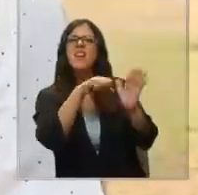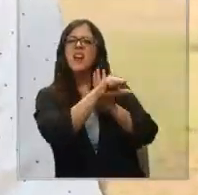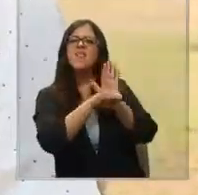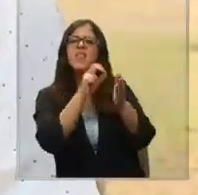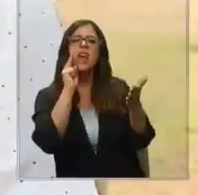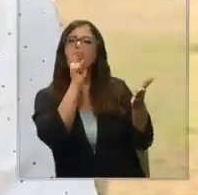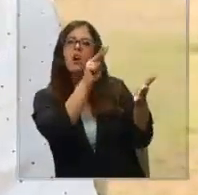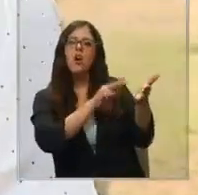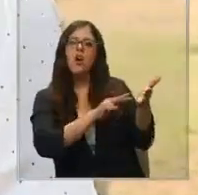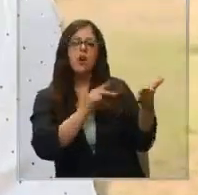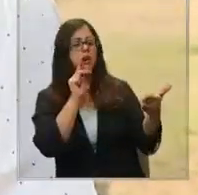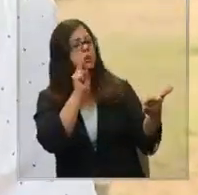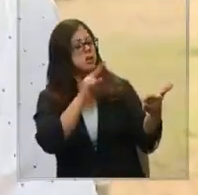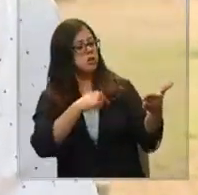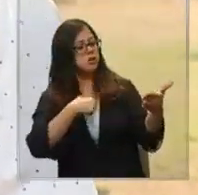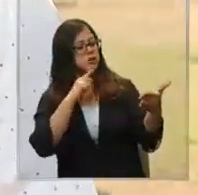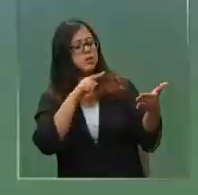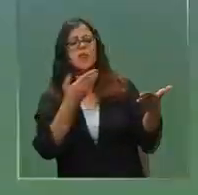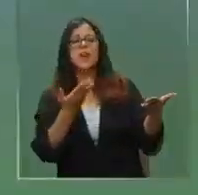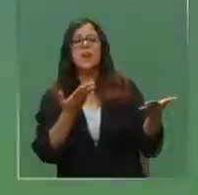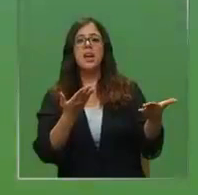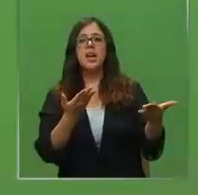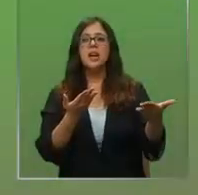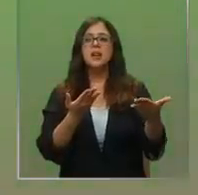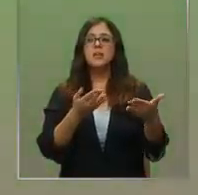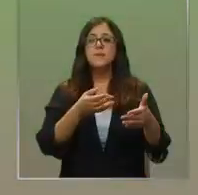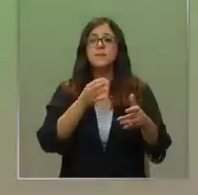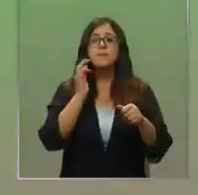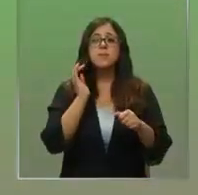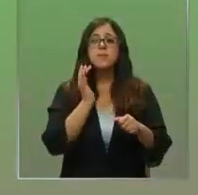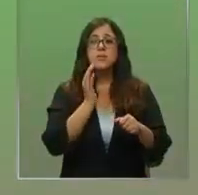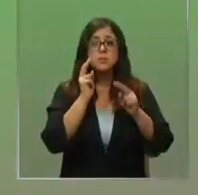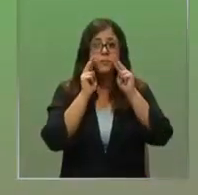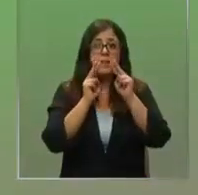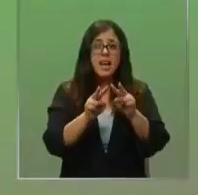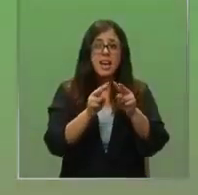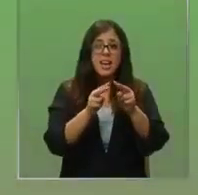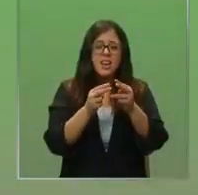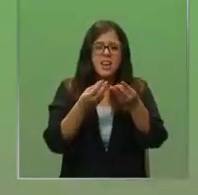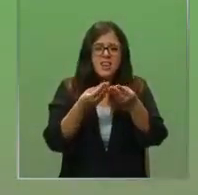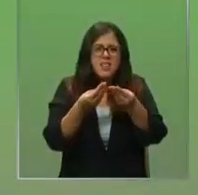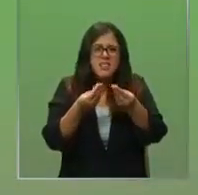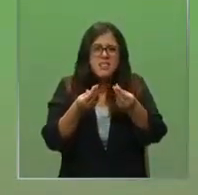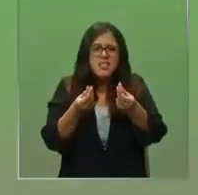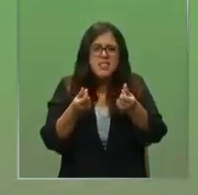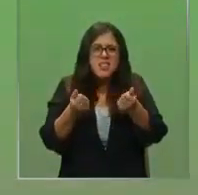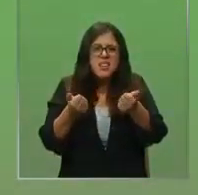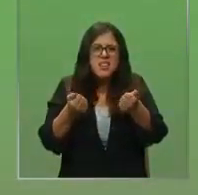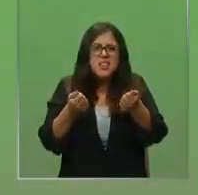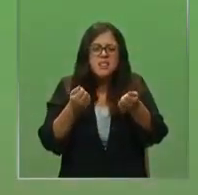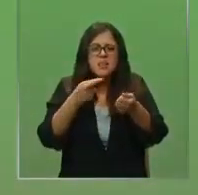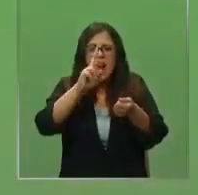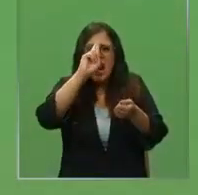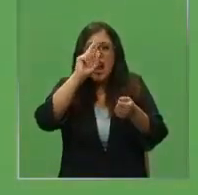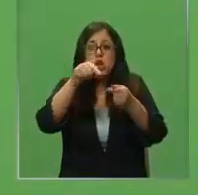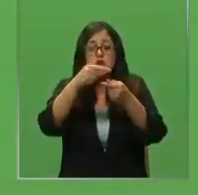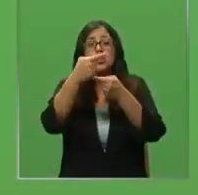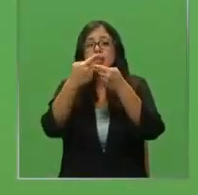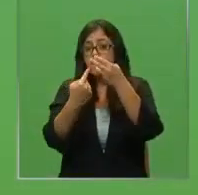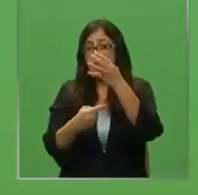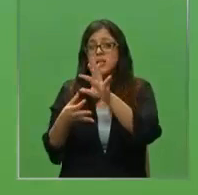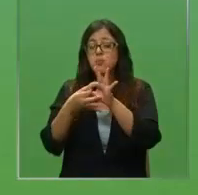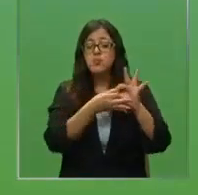particularmente es eutrofización en el agua y eso se produce por varios factores,